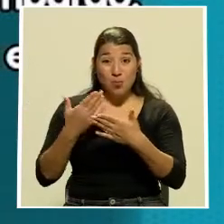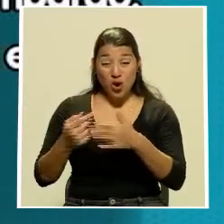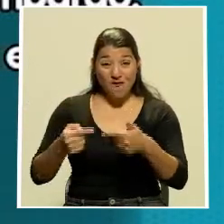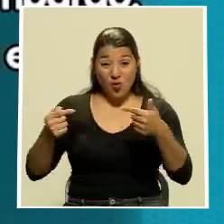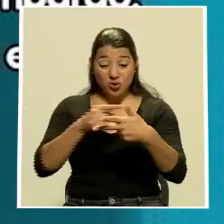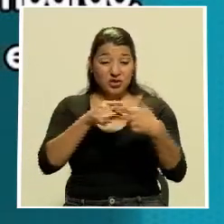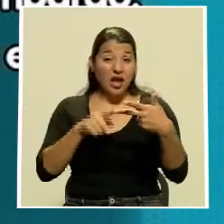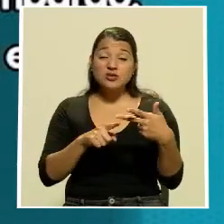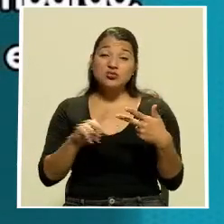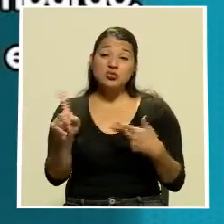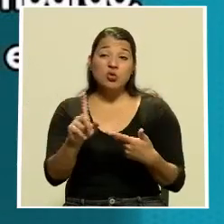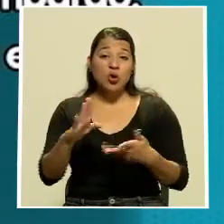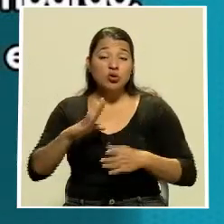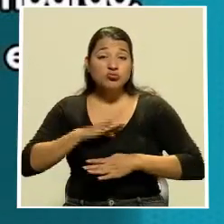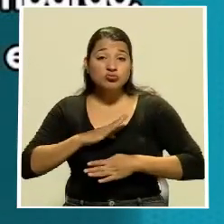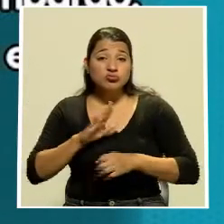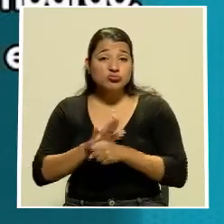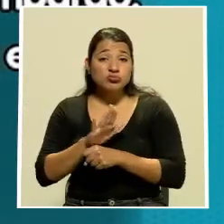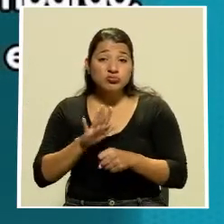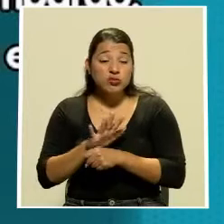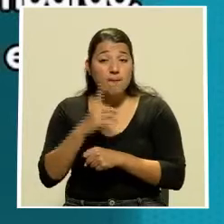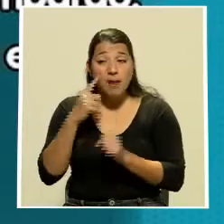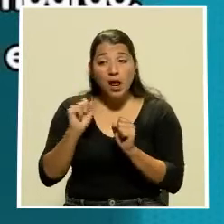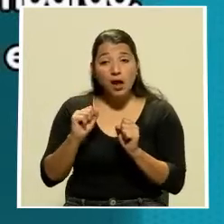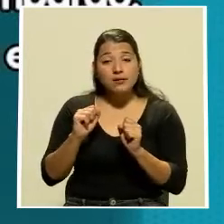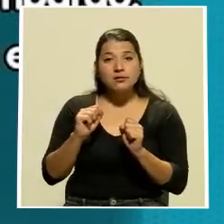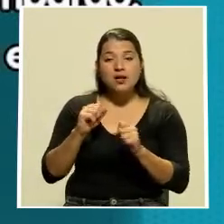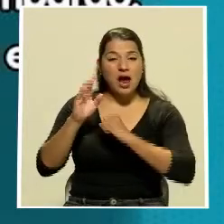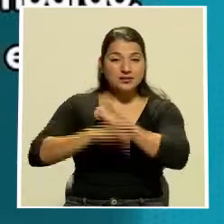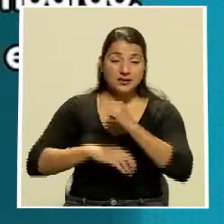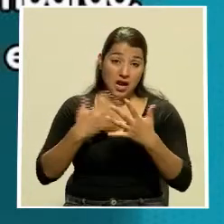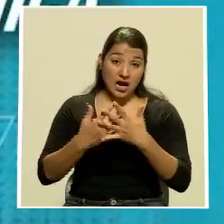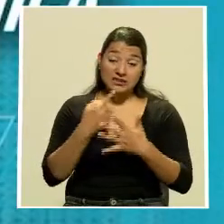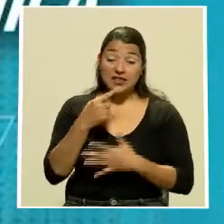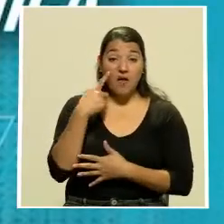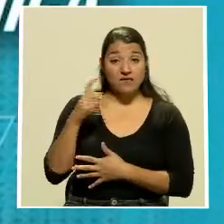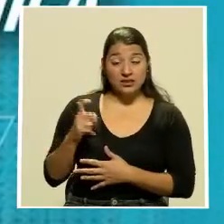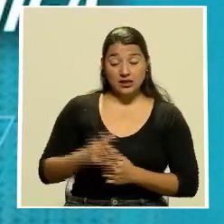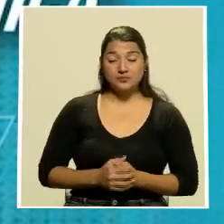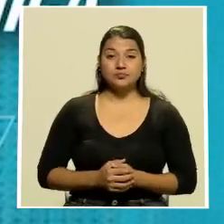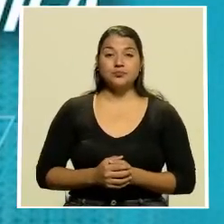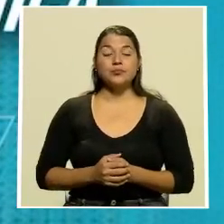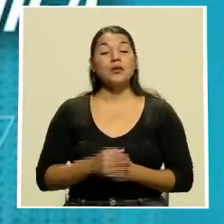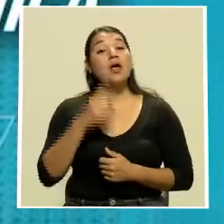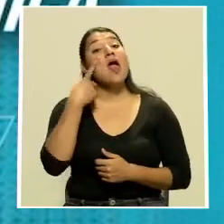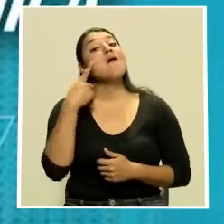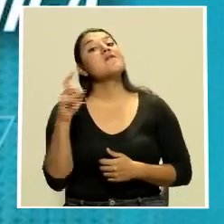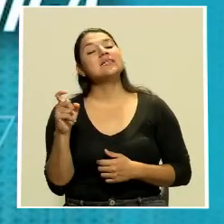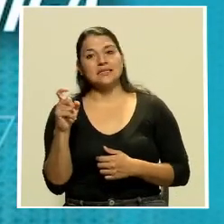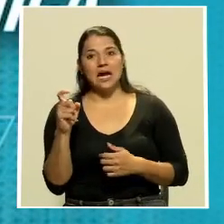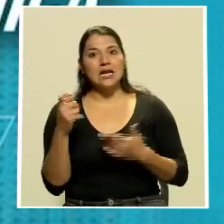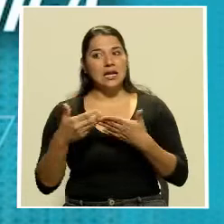momento no son suficientes para atribuirles cargos, indicó la Fiscalía. Lo que la Fiscalía acaba de